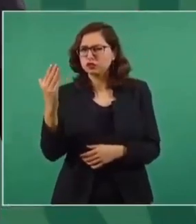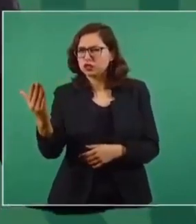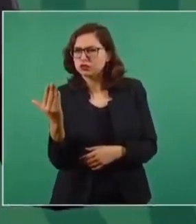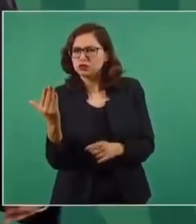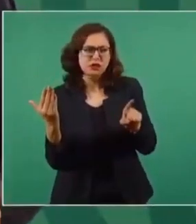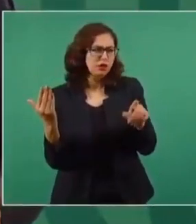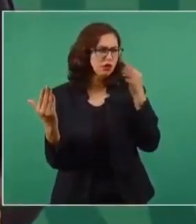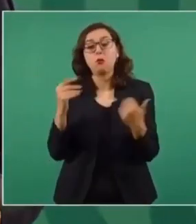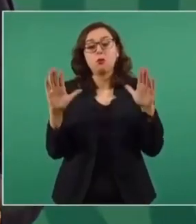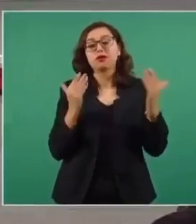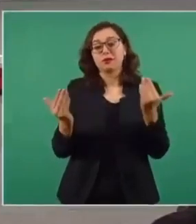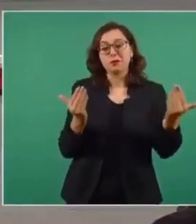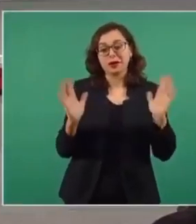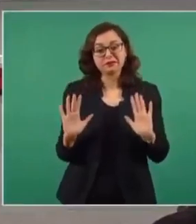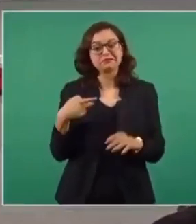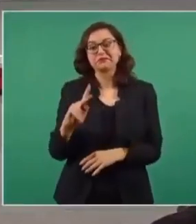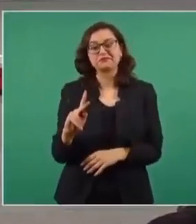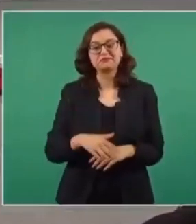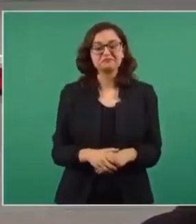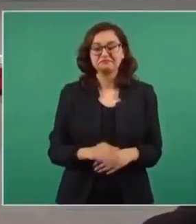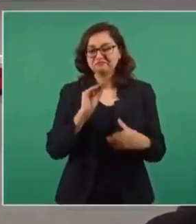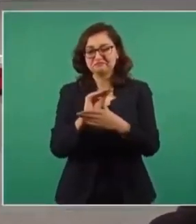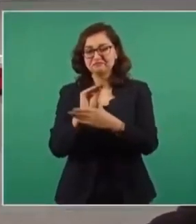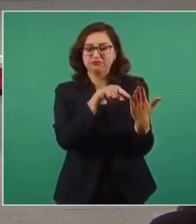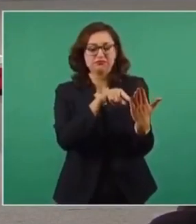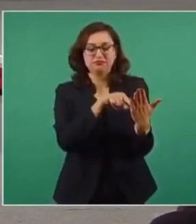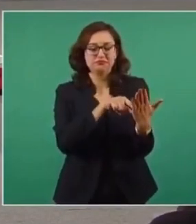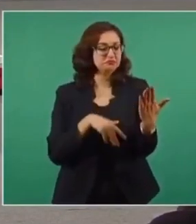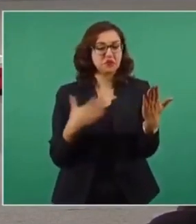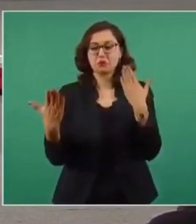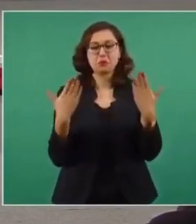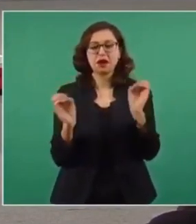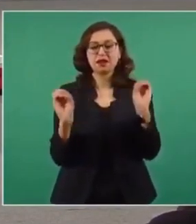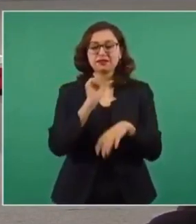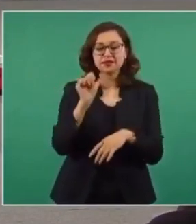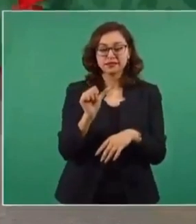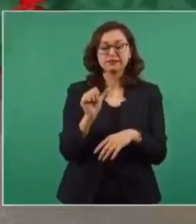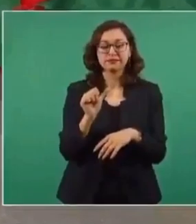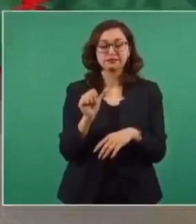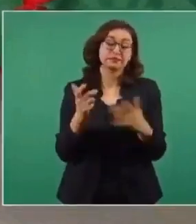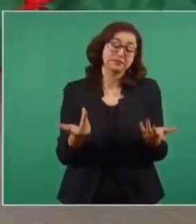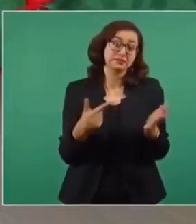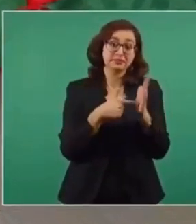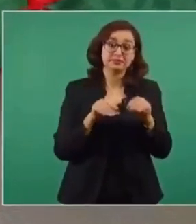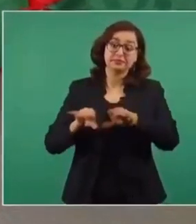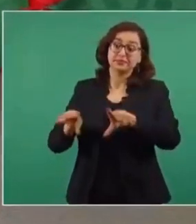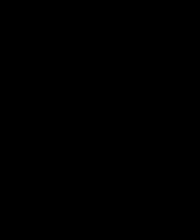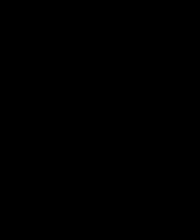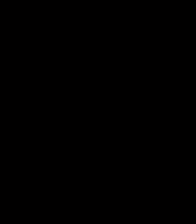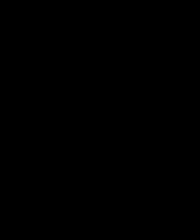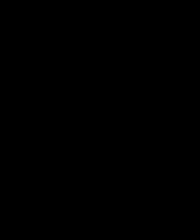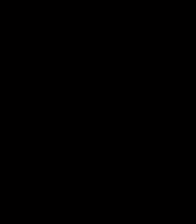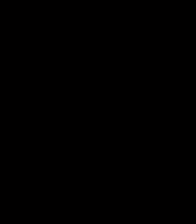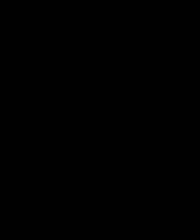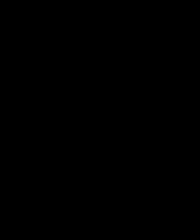o sea, ni vernos. Entonces, pues por eso también los manipulan,